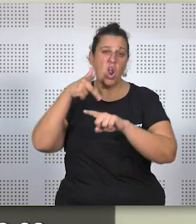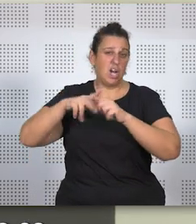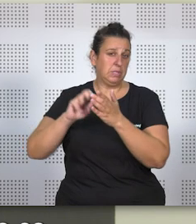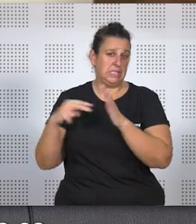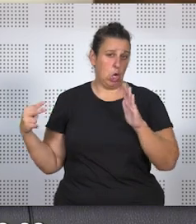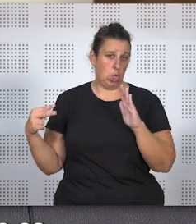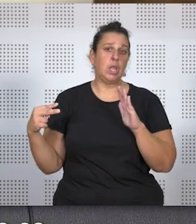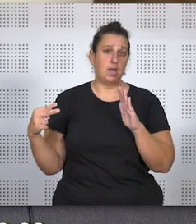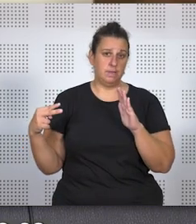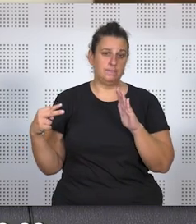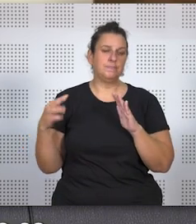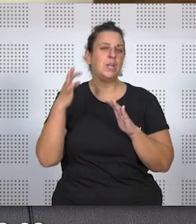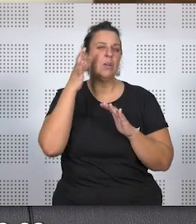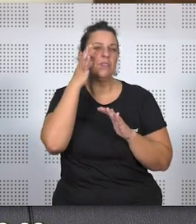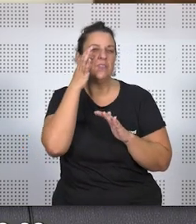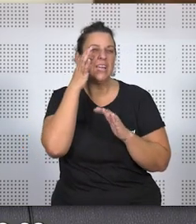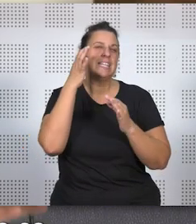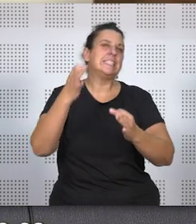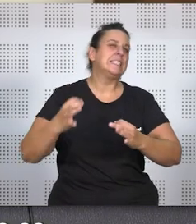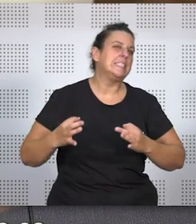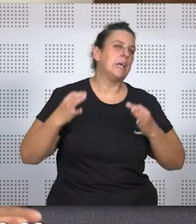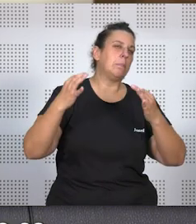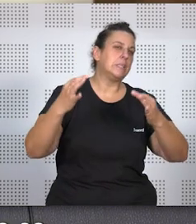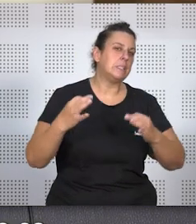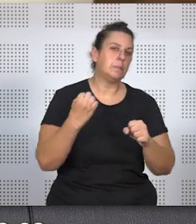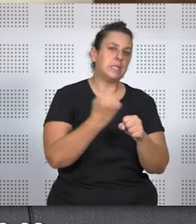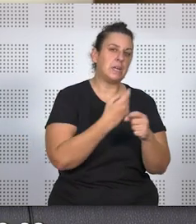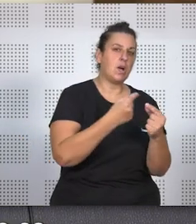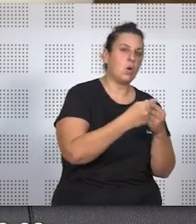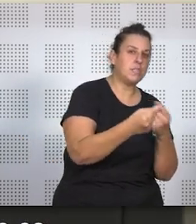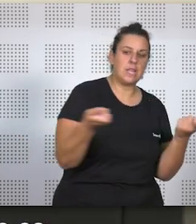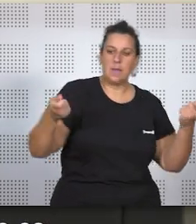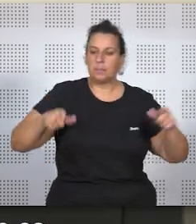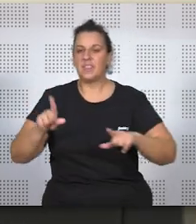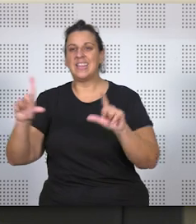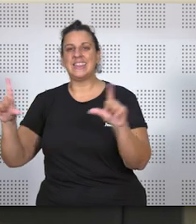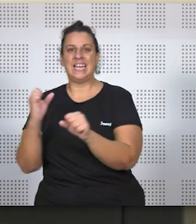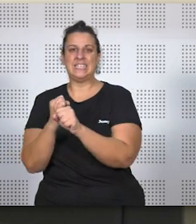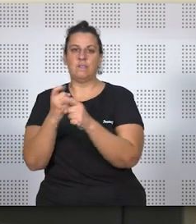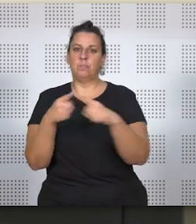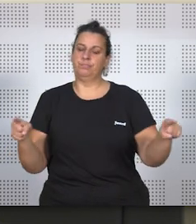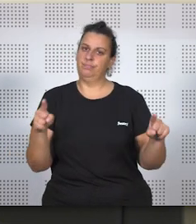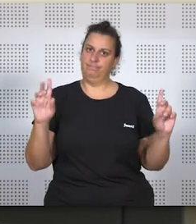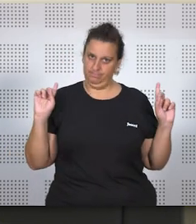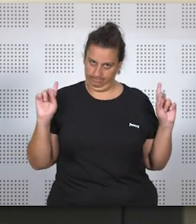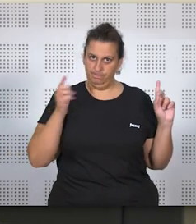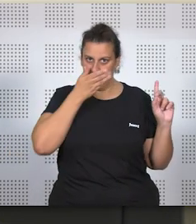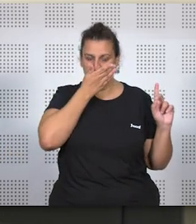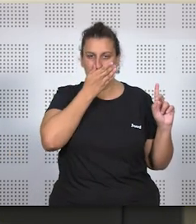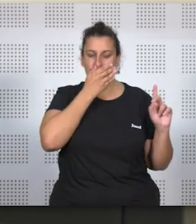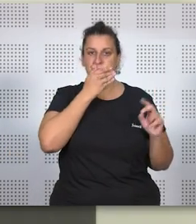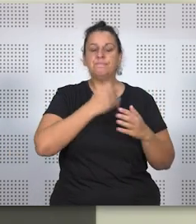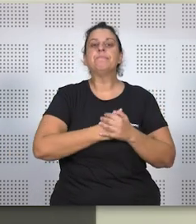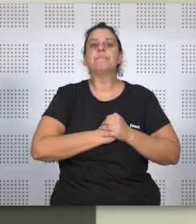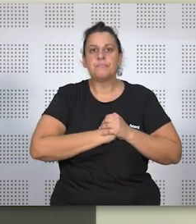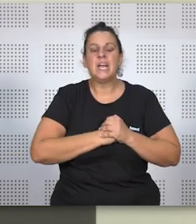tecnológicas pero no es exactamente siempre equivalente trabajo a distancia y teletrabajo. Y otra cosa Ángela, ahora en muchas ocasiones cuando